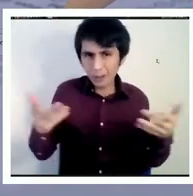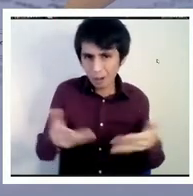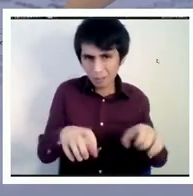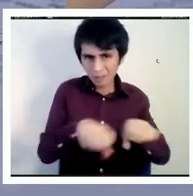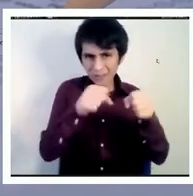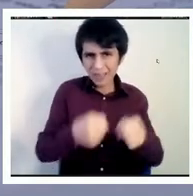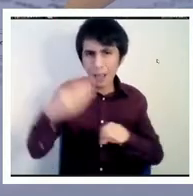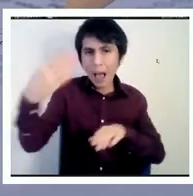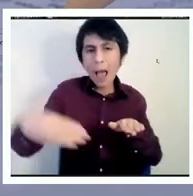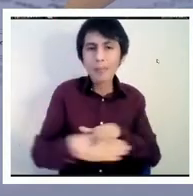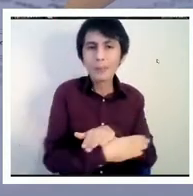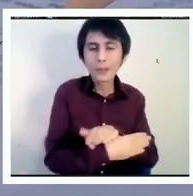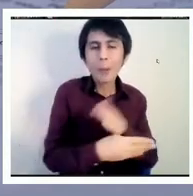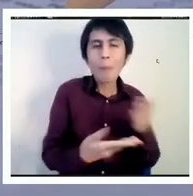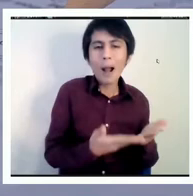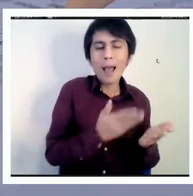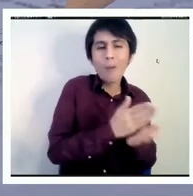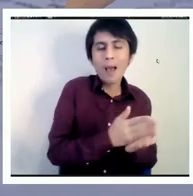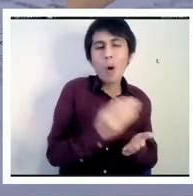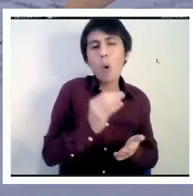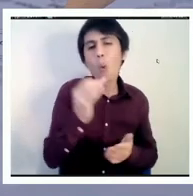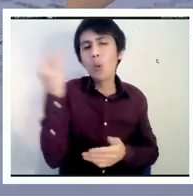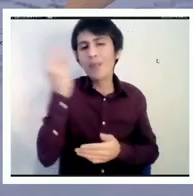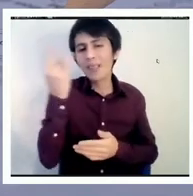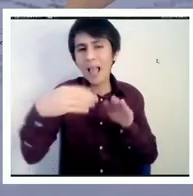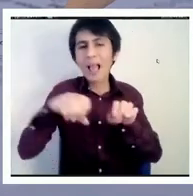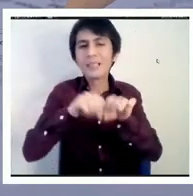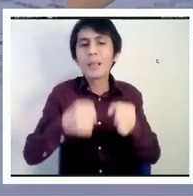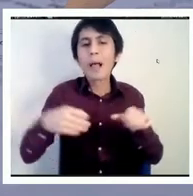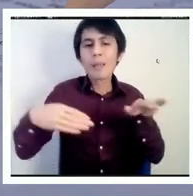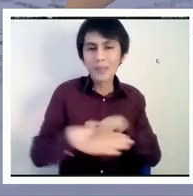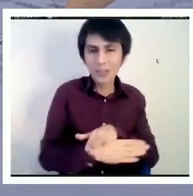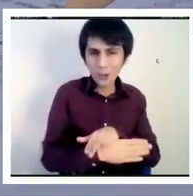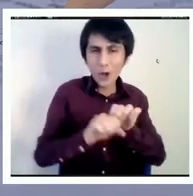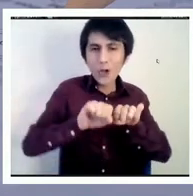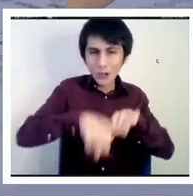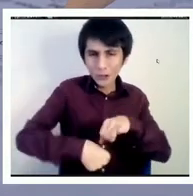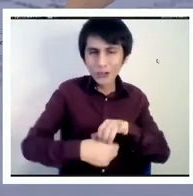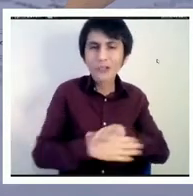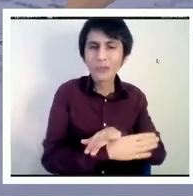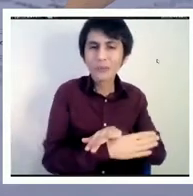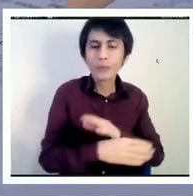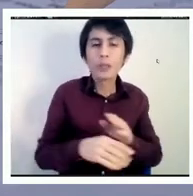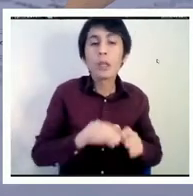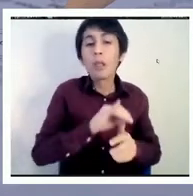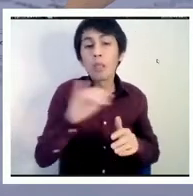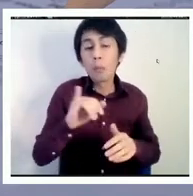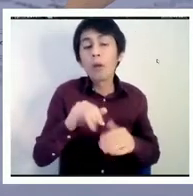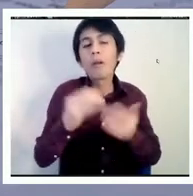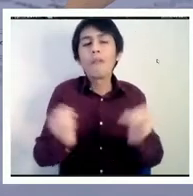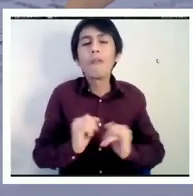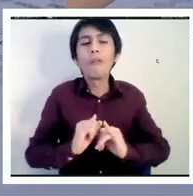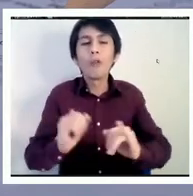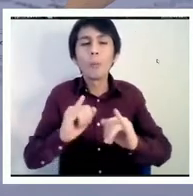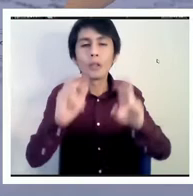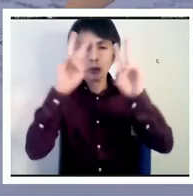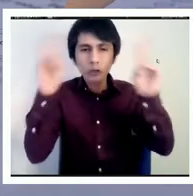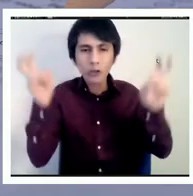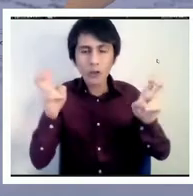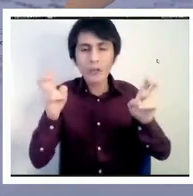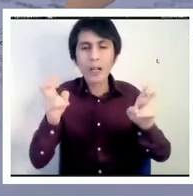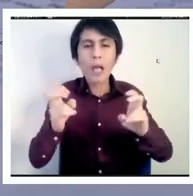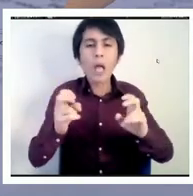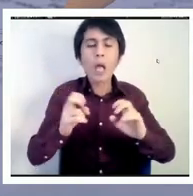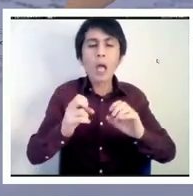las escuelas o las universidades. Y lo siguiente es acerca de informar de la enseñanza y el aprendizaje. que por supuesto